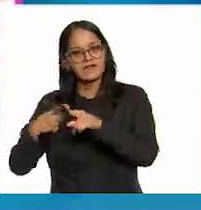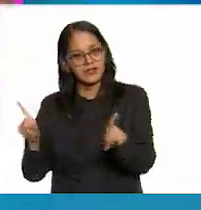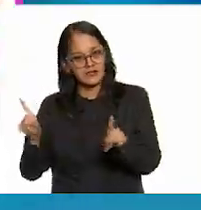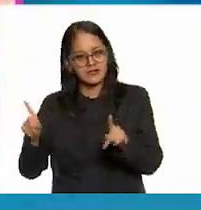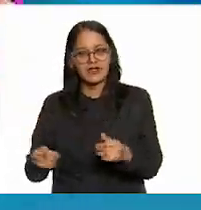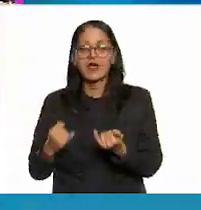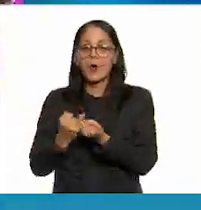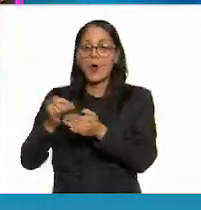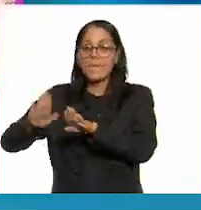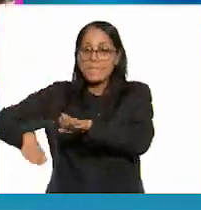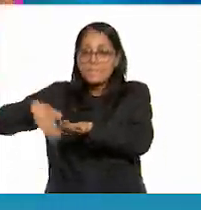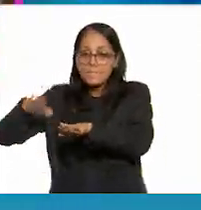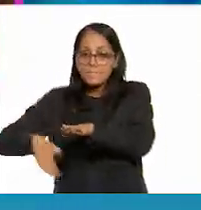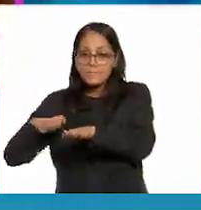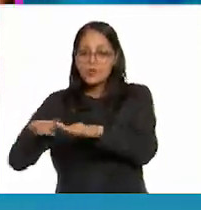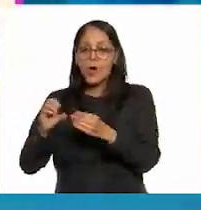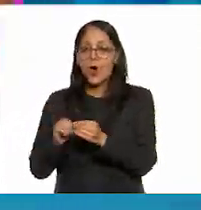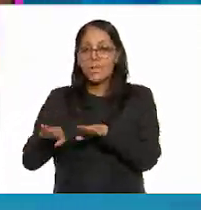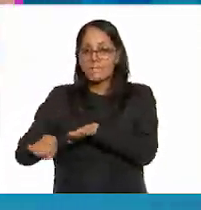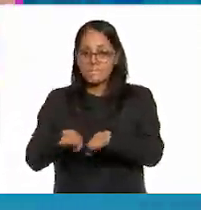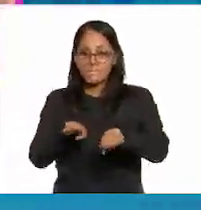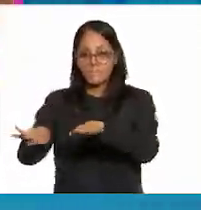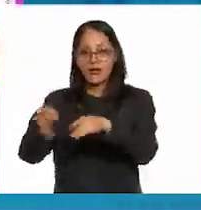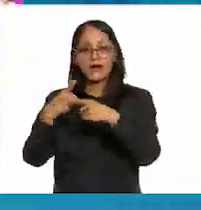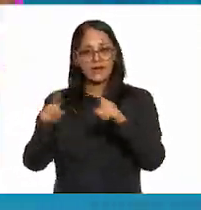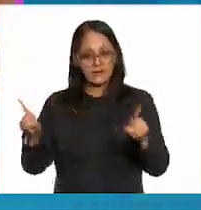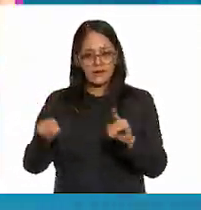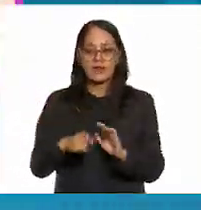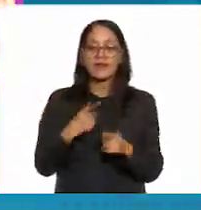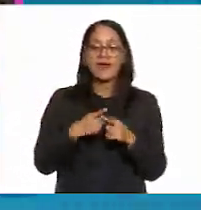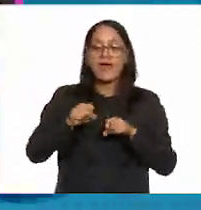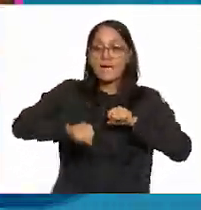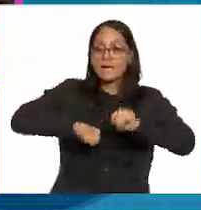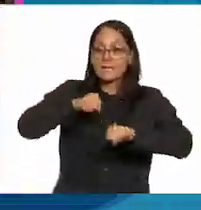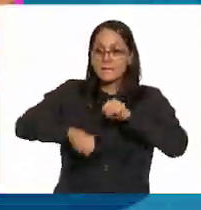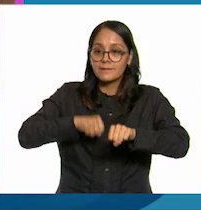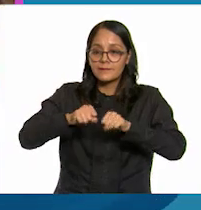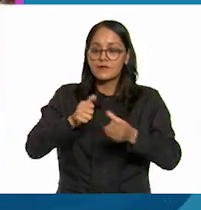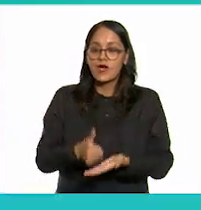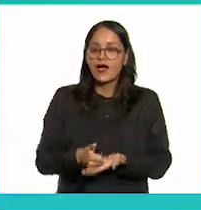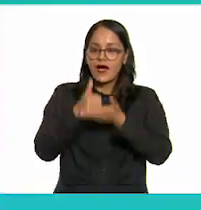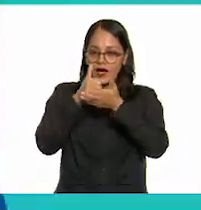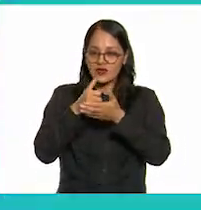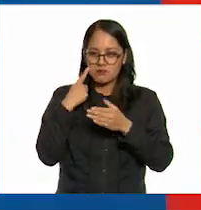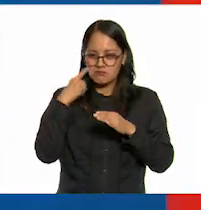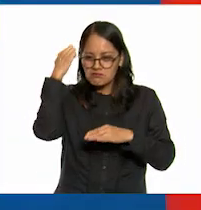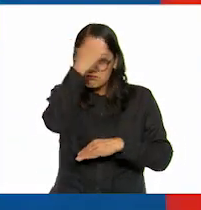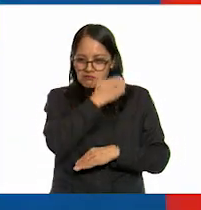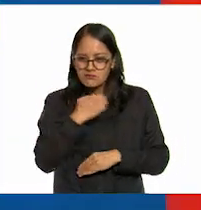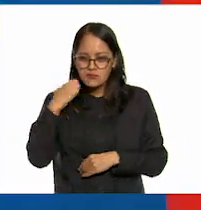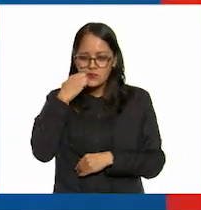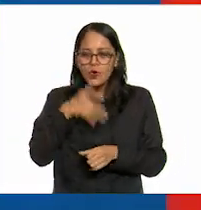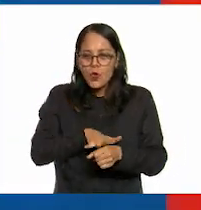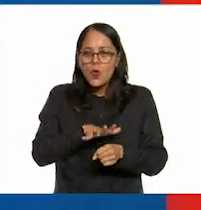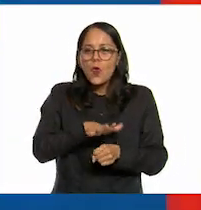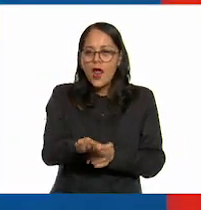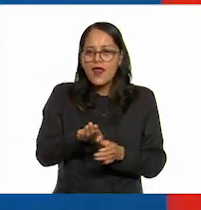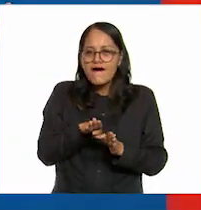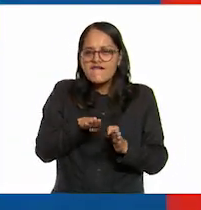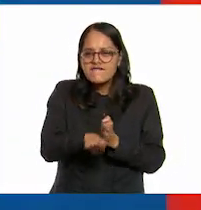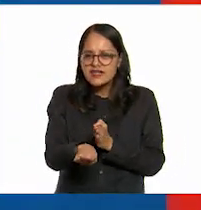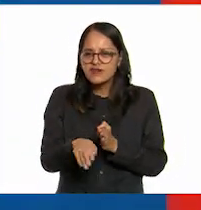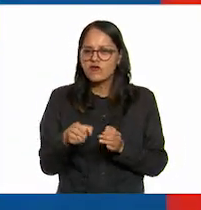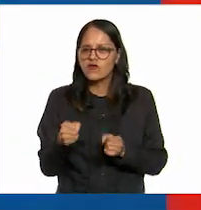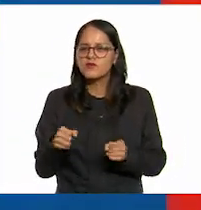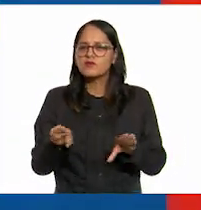los patines pero solo analizaremos las partes principales en las que se evidencia la fricción y la